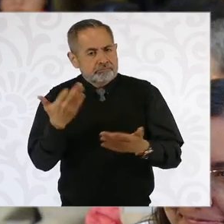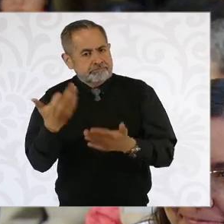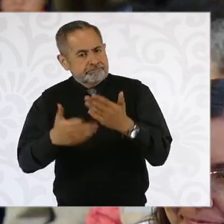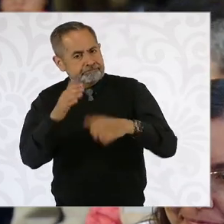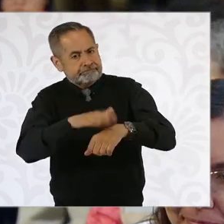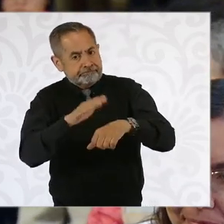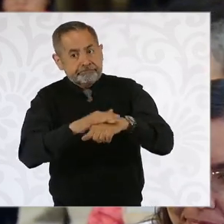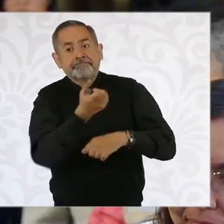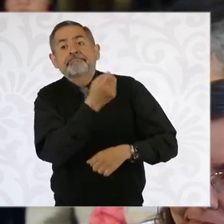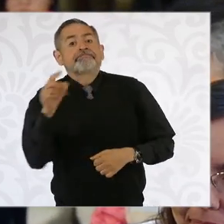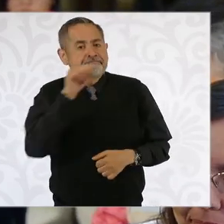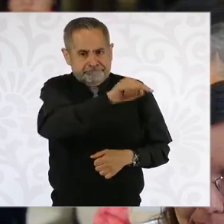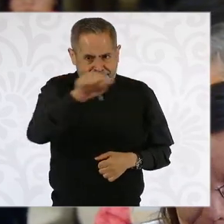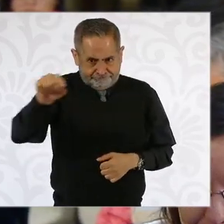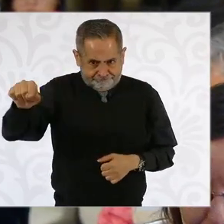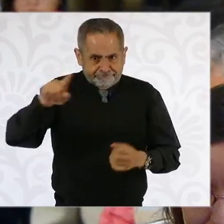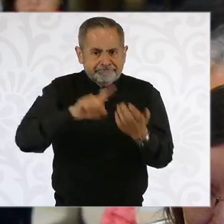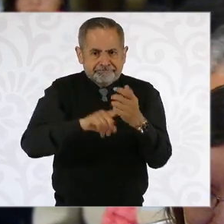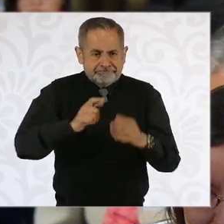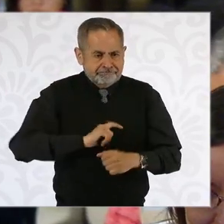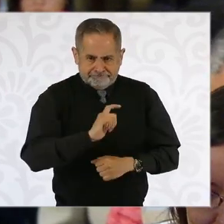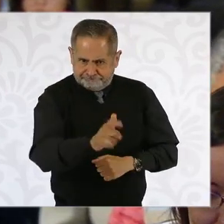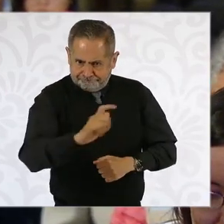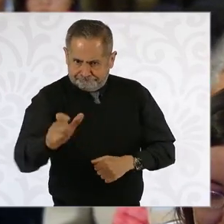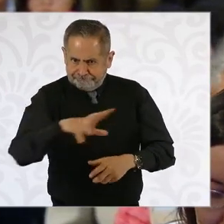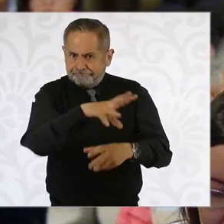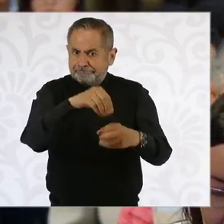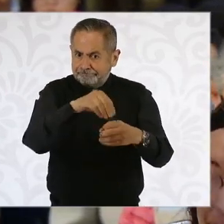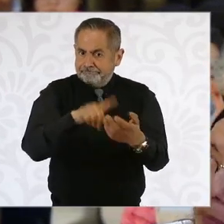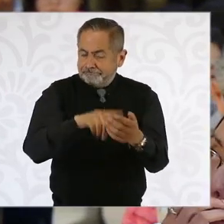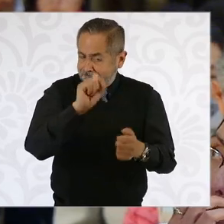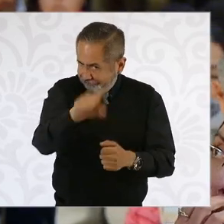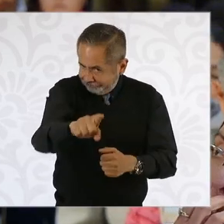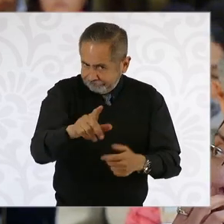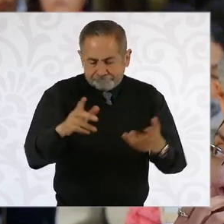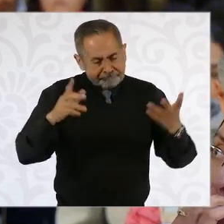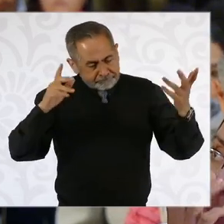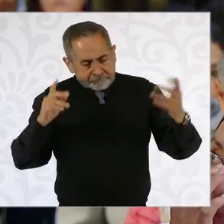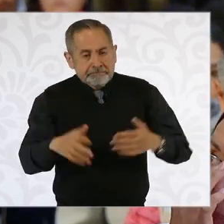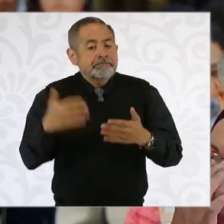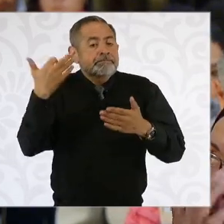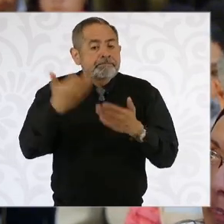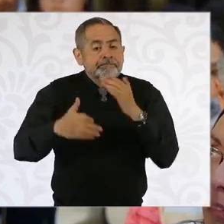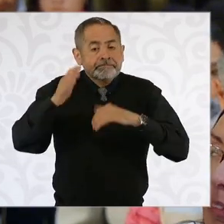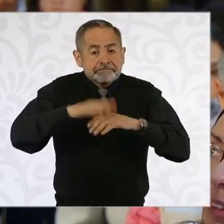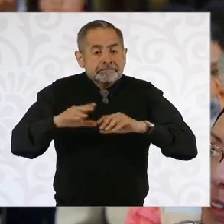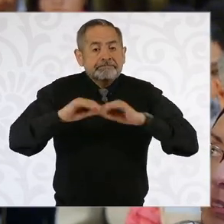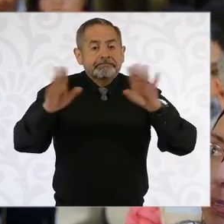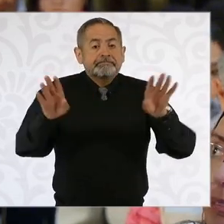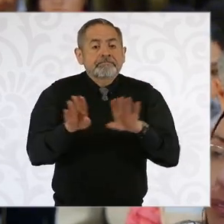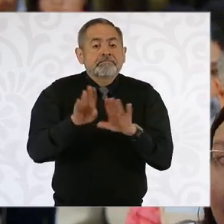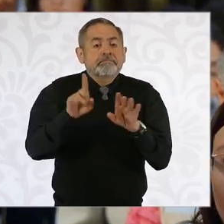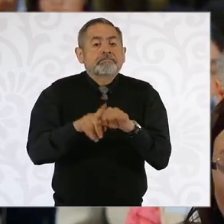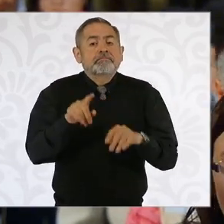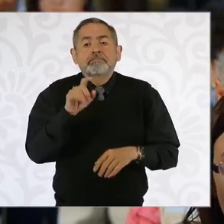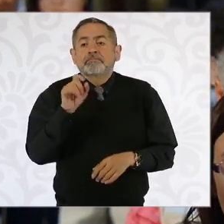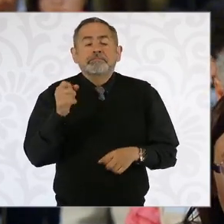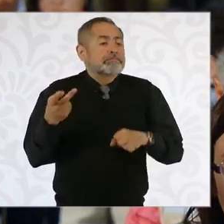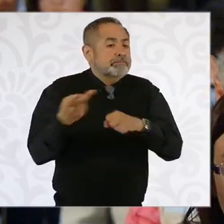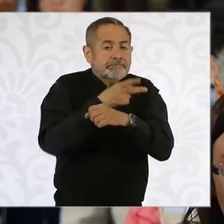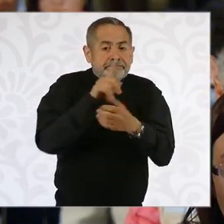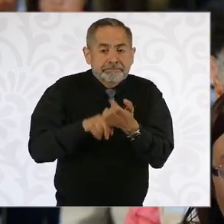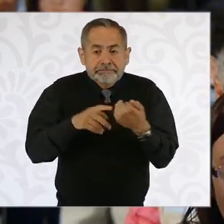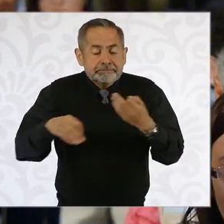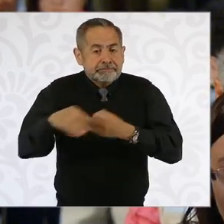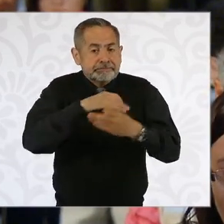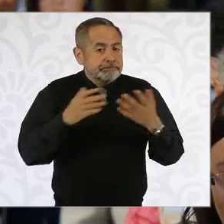periodistas en este esquema se encuentran también. Pero lo que no se ha dicho prácticamente nada son sobre los saldos sociales de